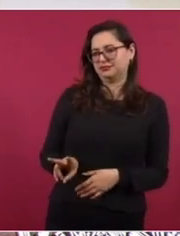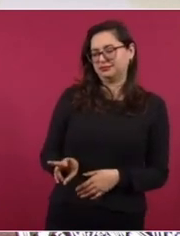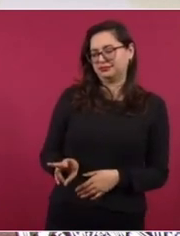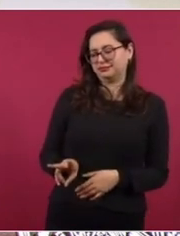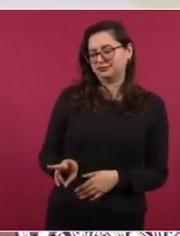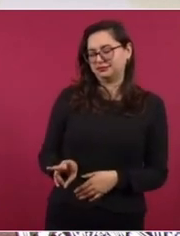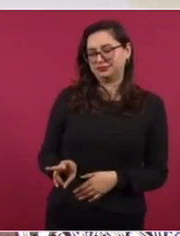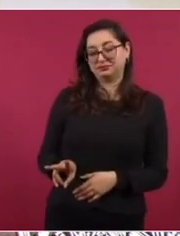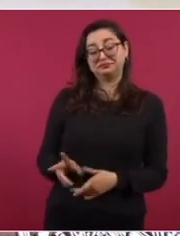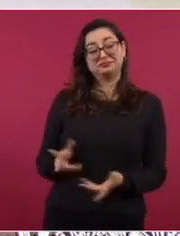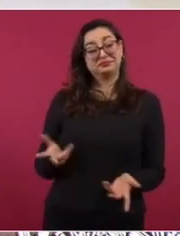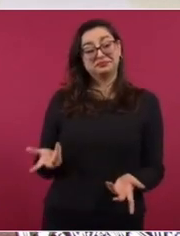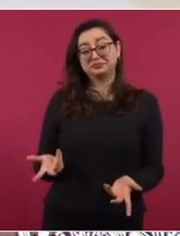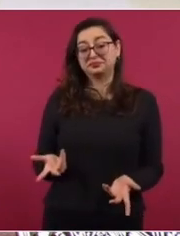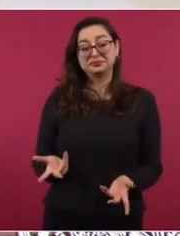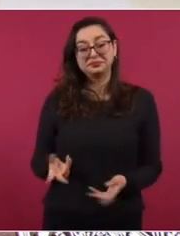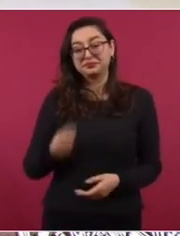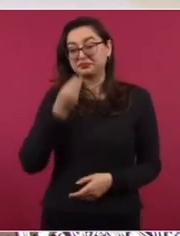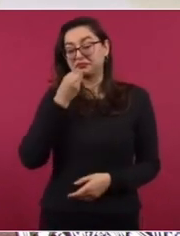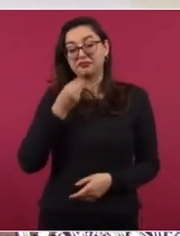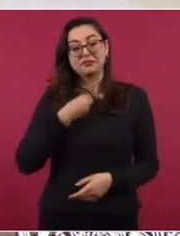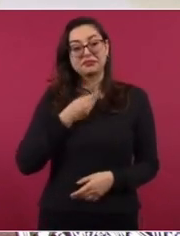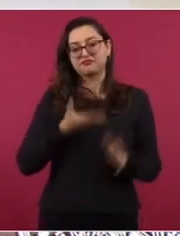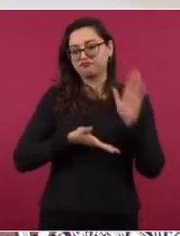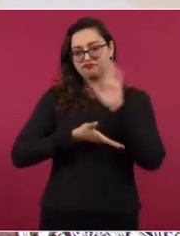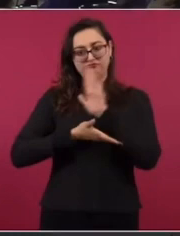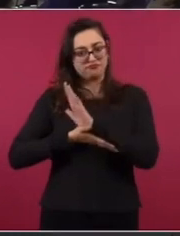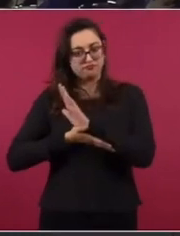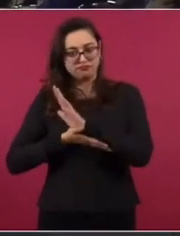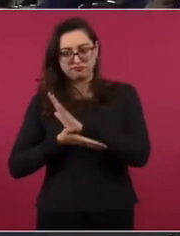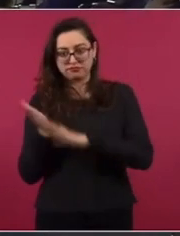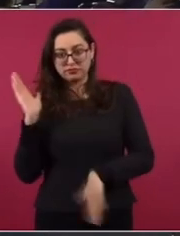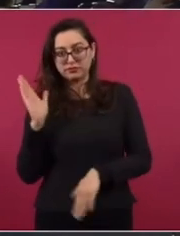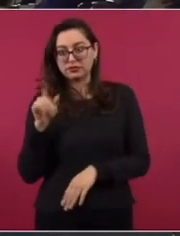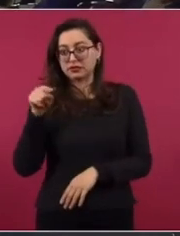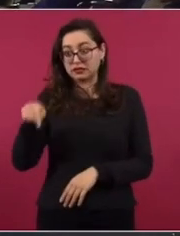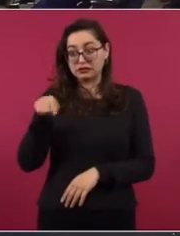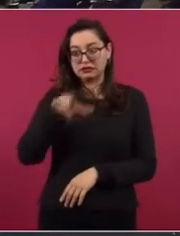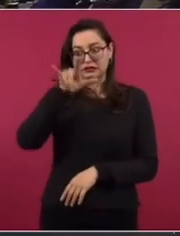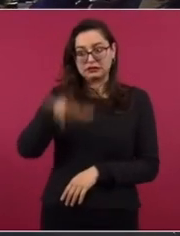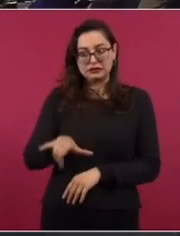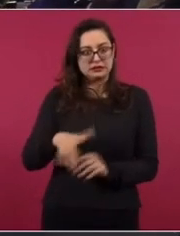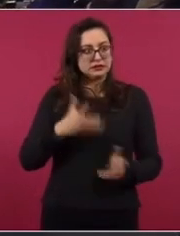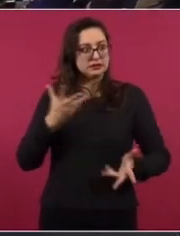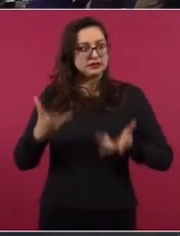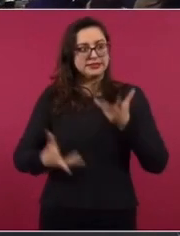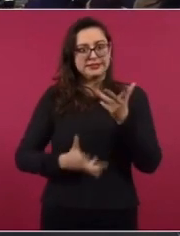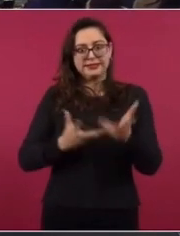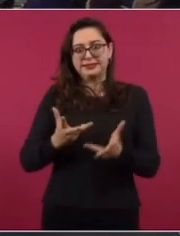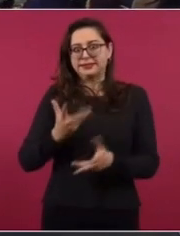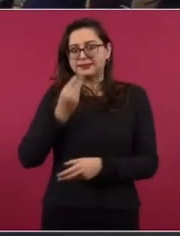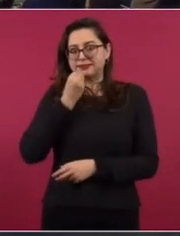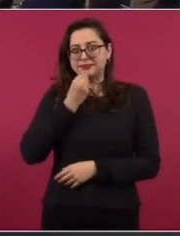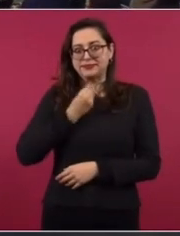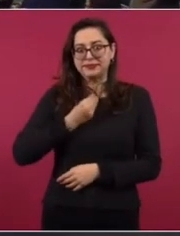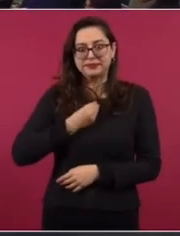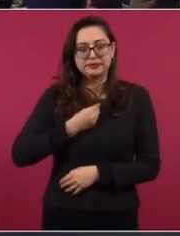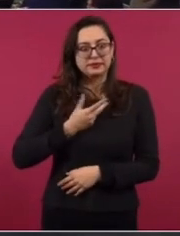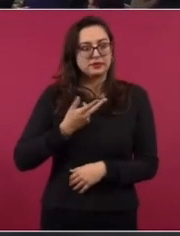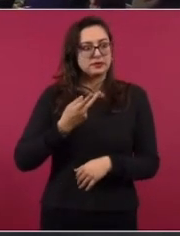Se salva a Evo y se salva la tripulación, porque